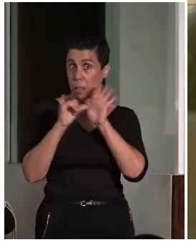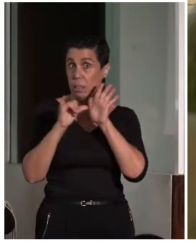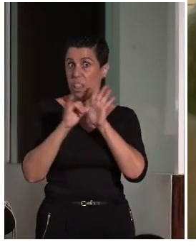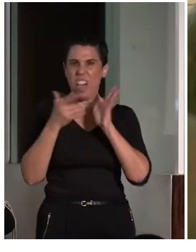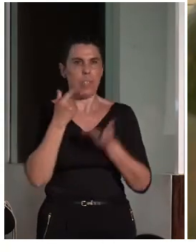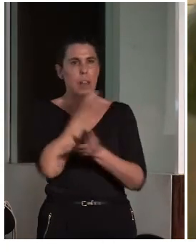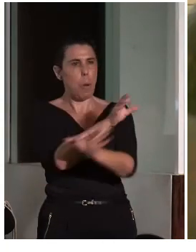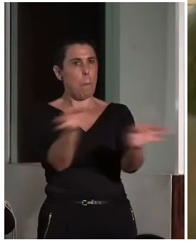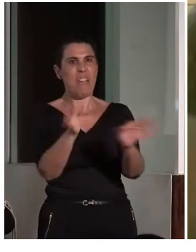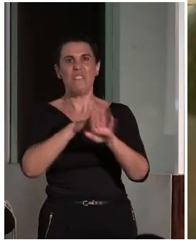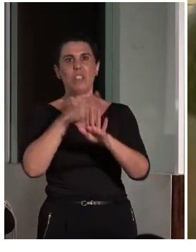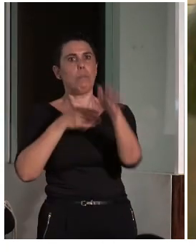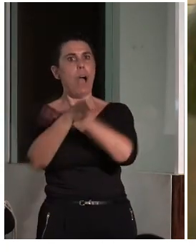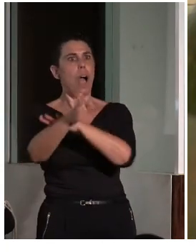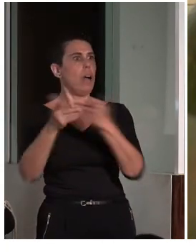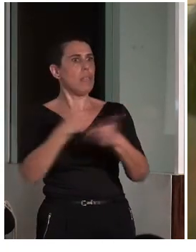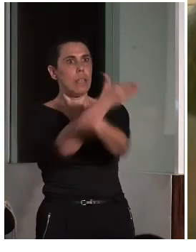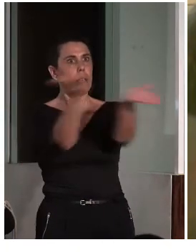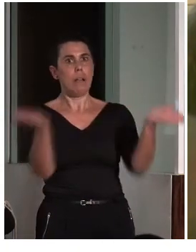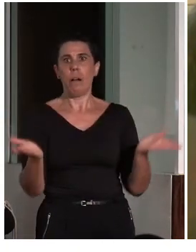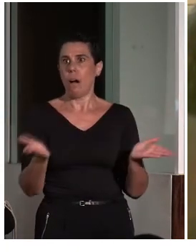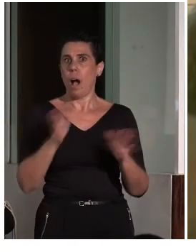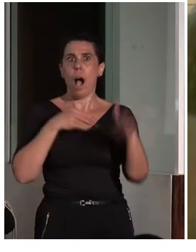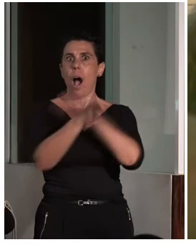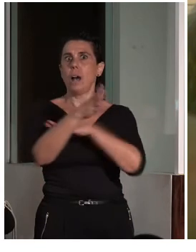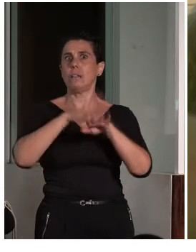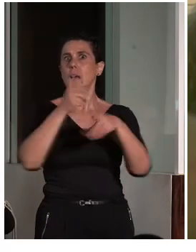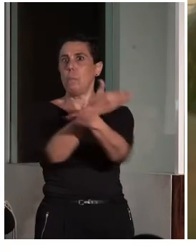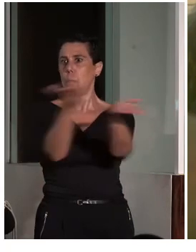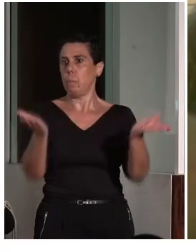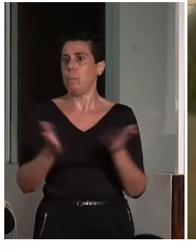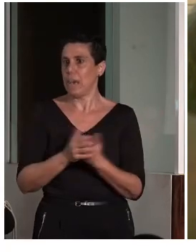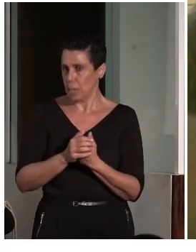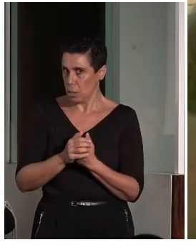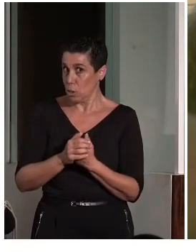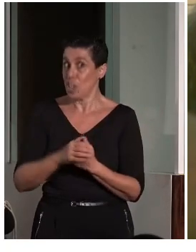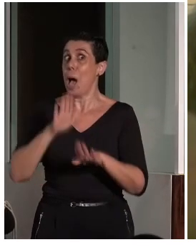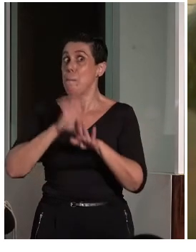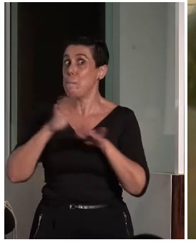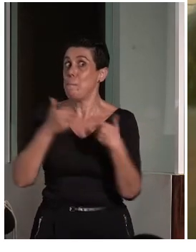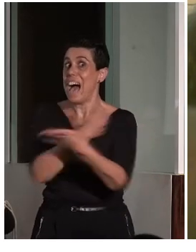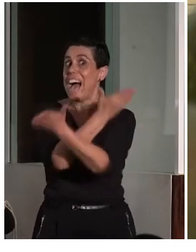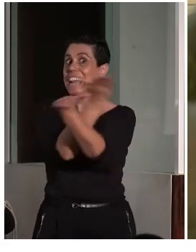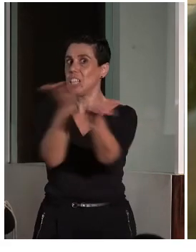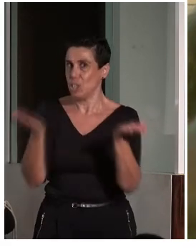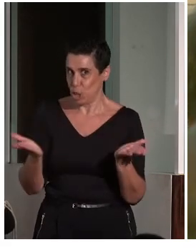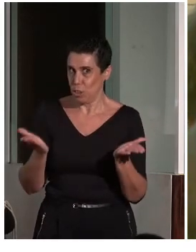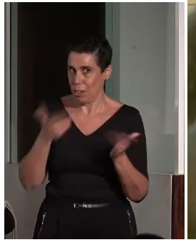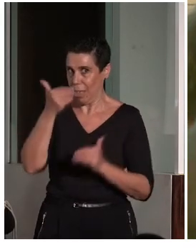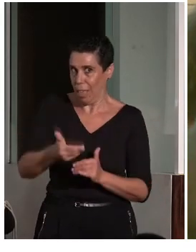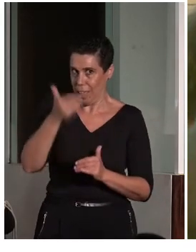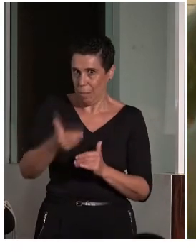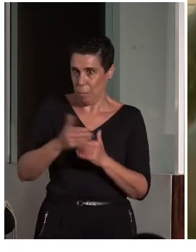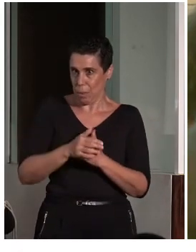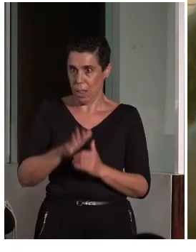habilitado para todos. Es decir, que yo creo que la idea un poco es esa, que esté habilitado para todos. Porque nosotros tampoco queremos cosas